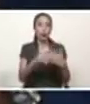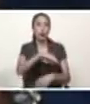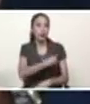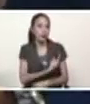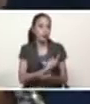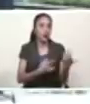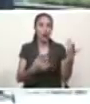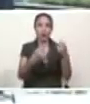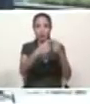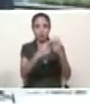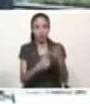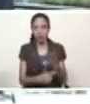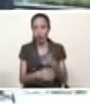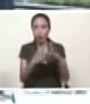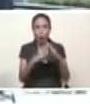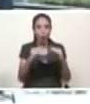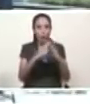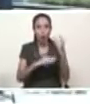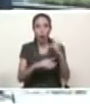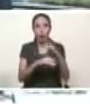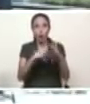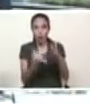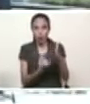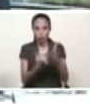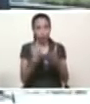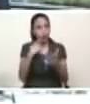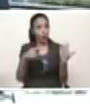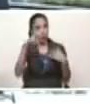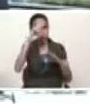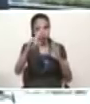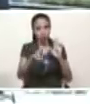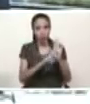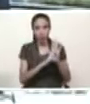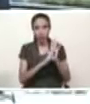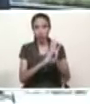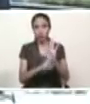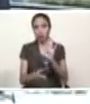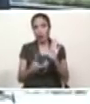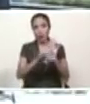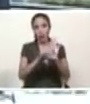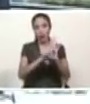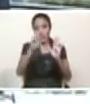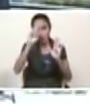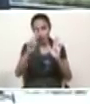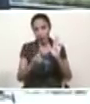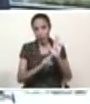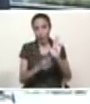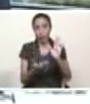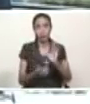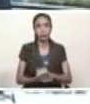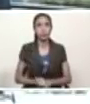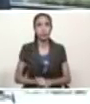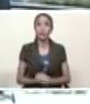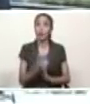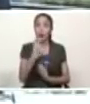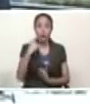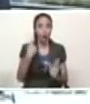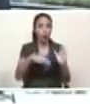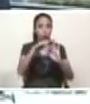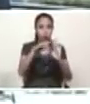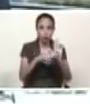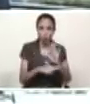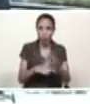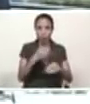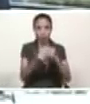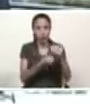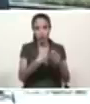tienen que adoptar como obligación y deber el cumplimiento el desarrollo creativo del plan de